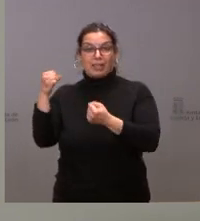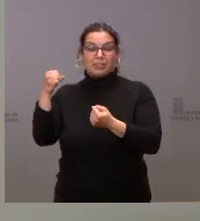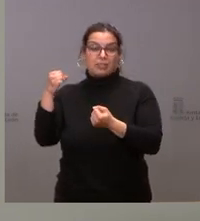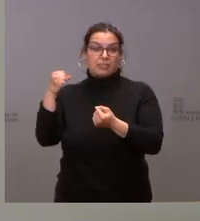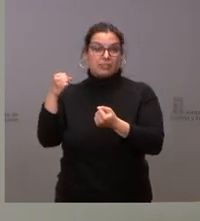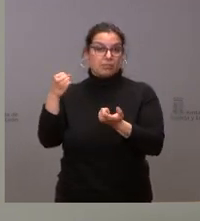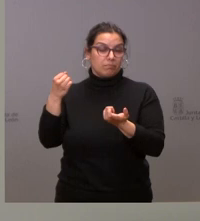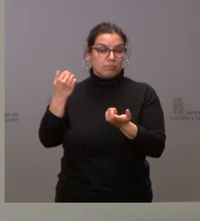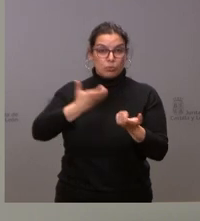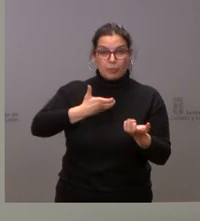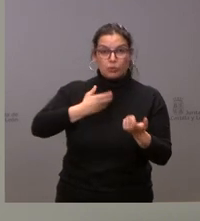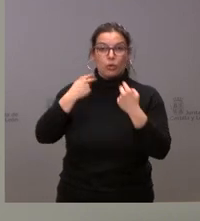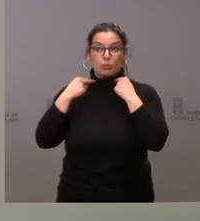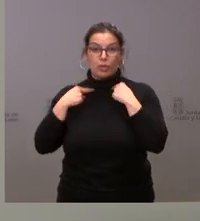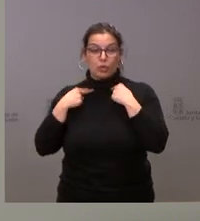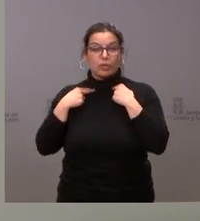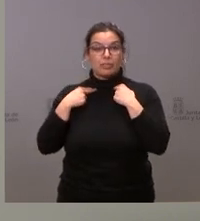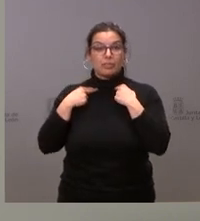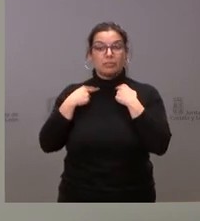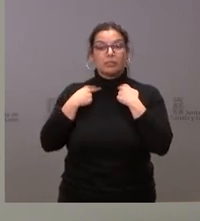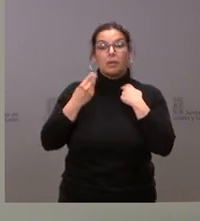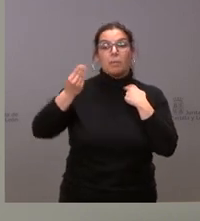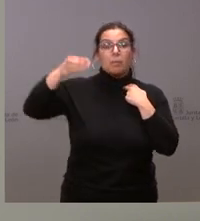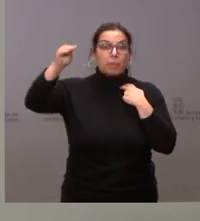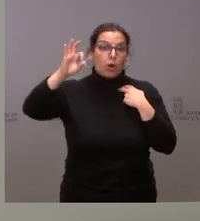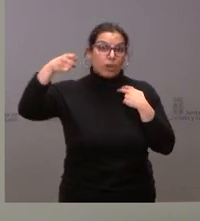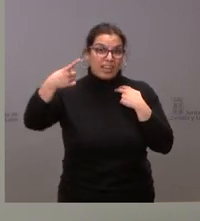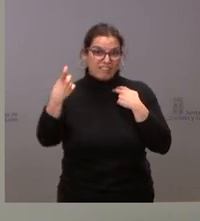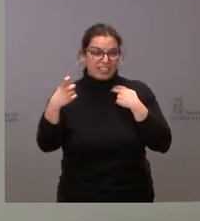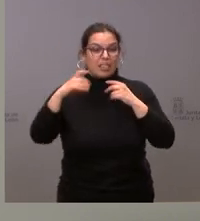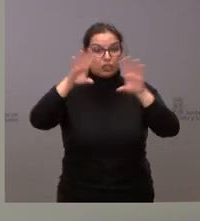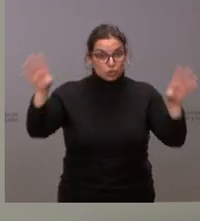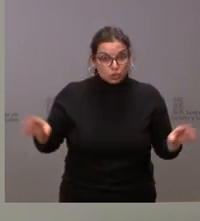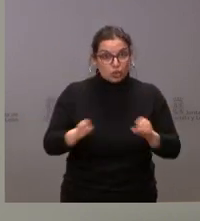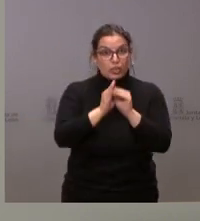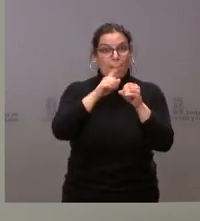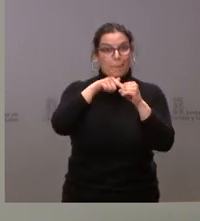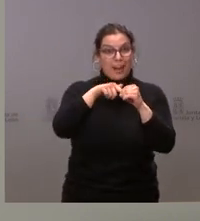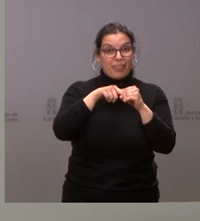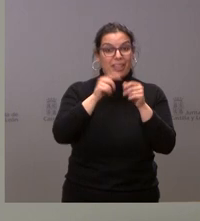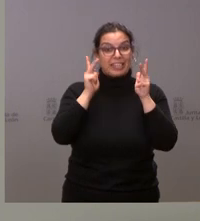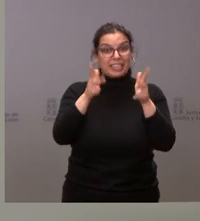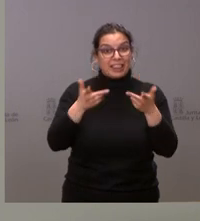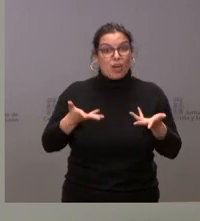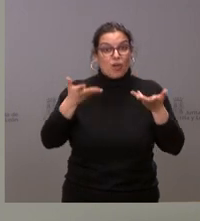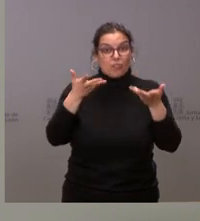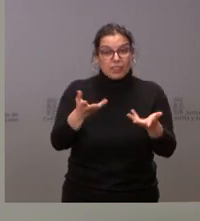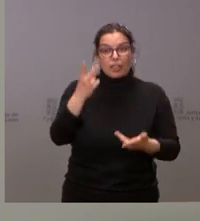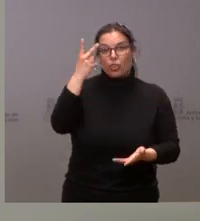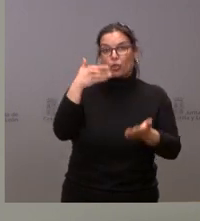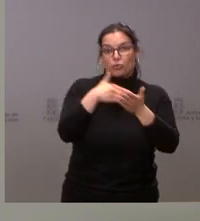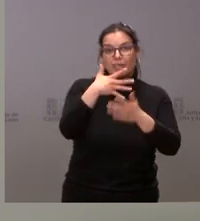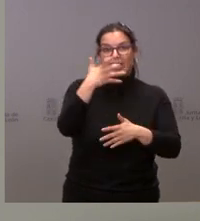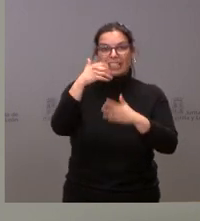y las que puedan añadirse de las ONGs. El total de las plazas disponibles supera las 2